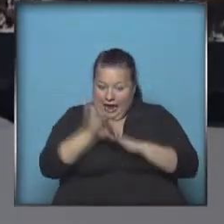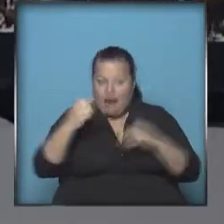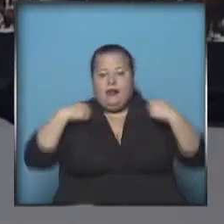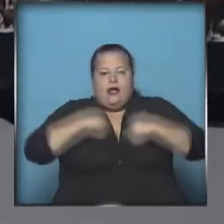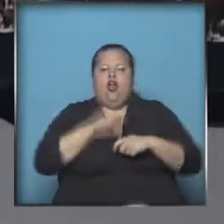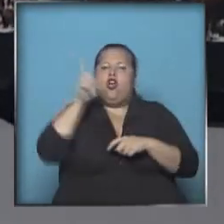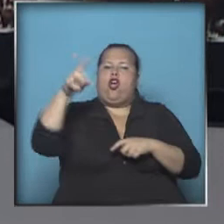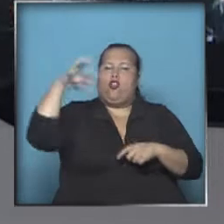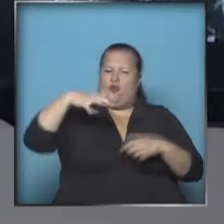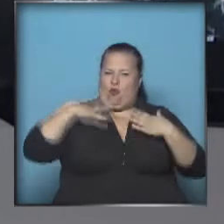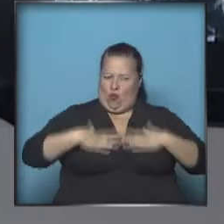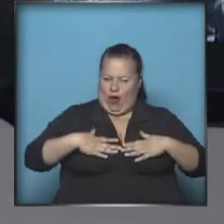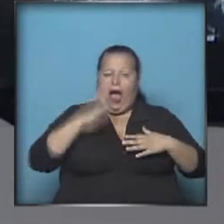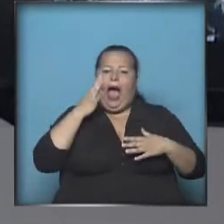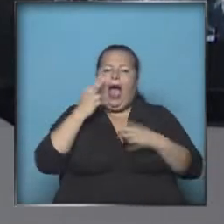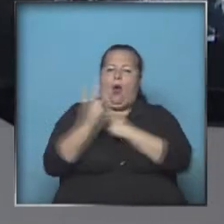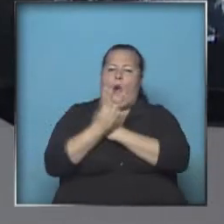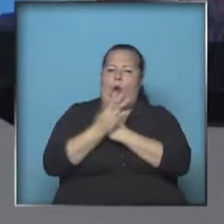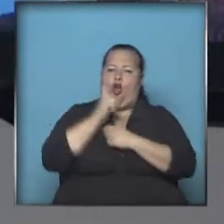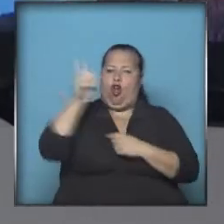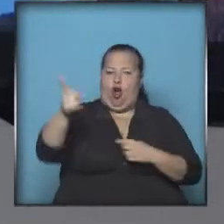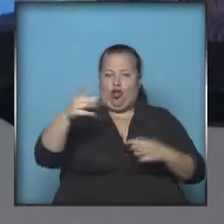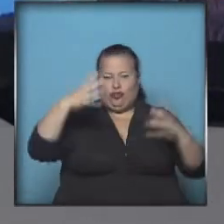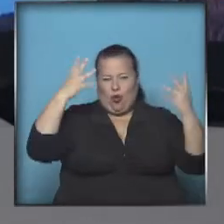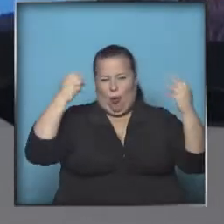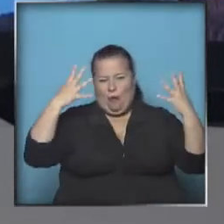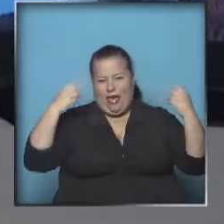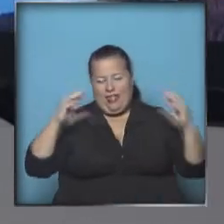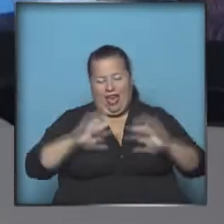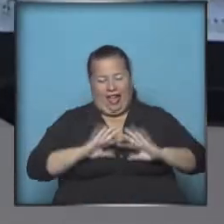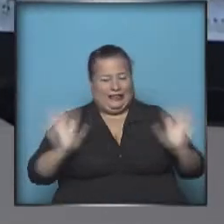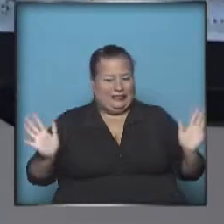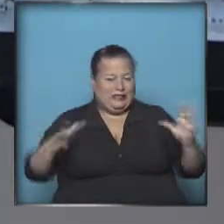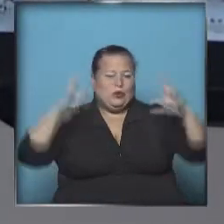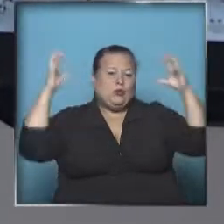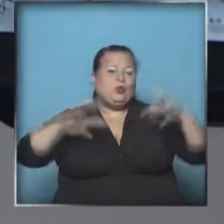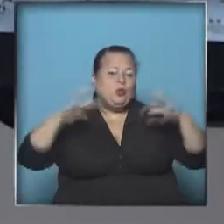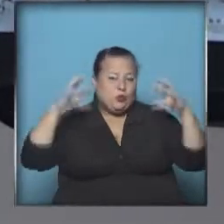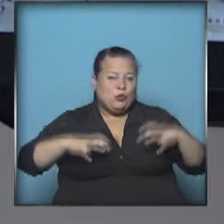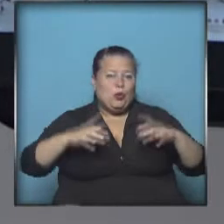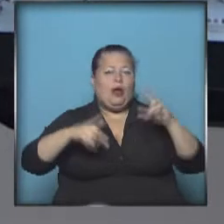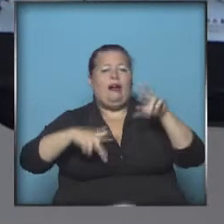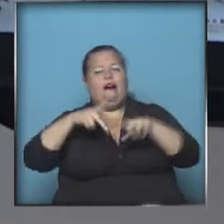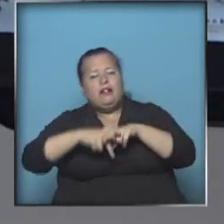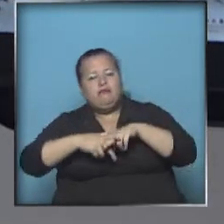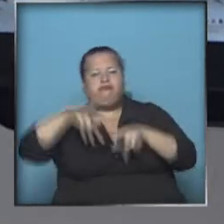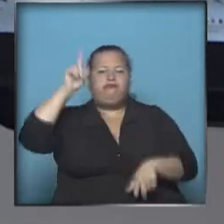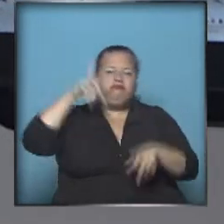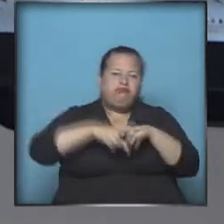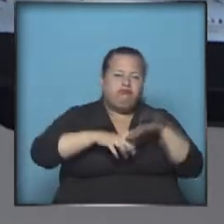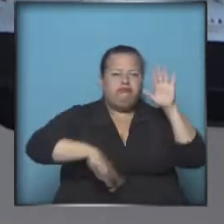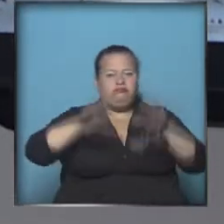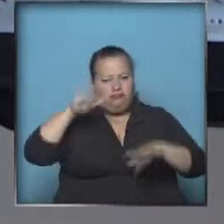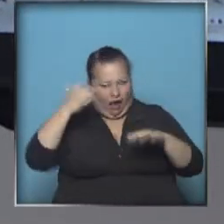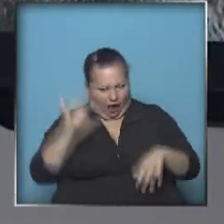impermeable. Algo que lo proteja de tanta humedad y de las lluvias intermitentes que vamos a